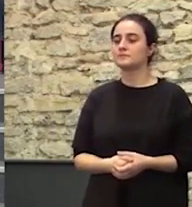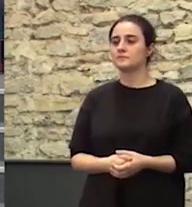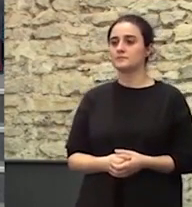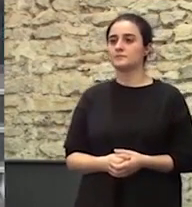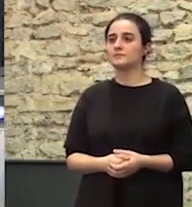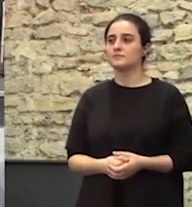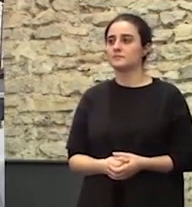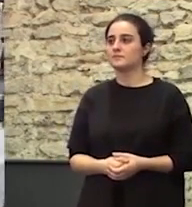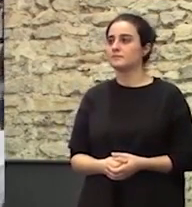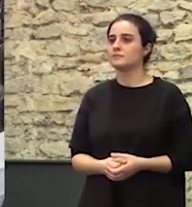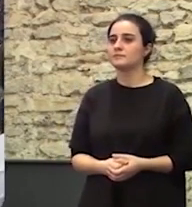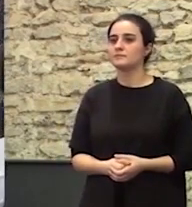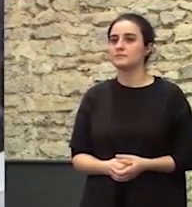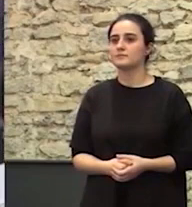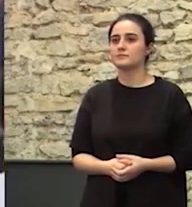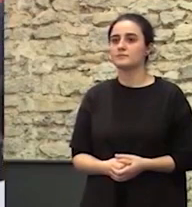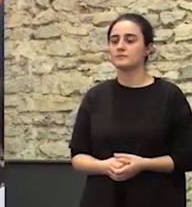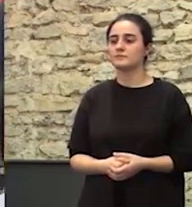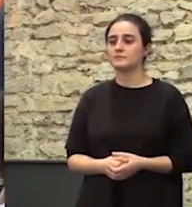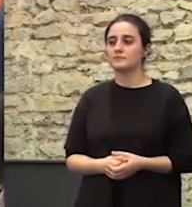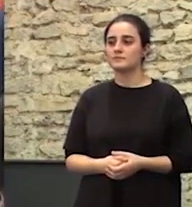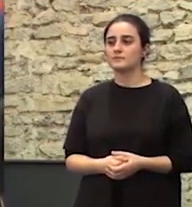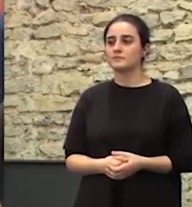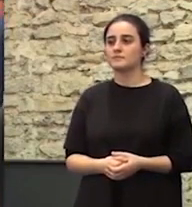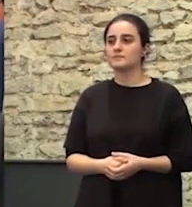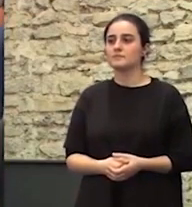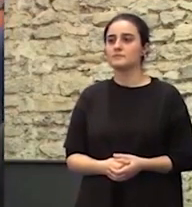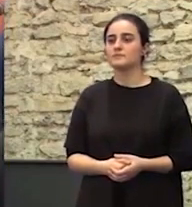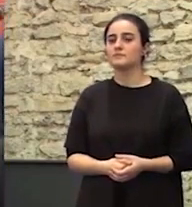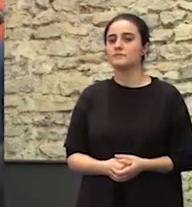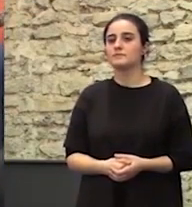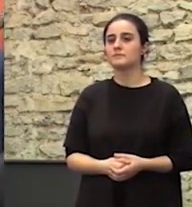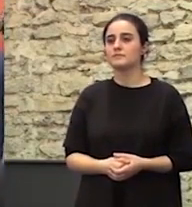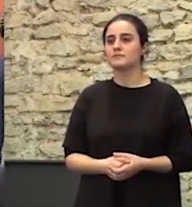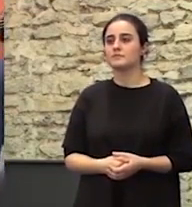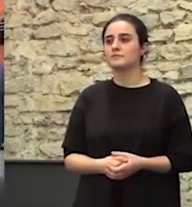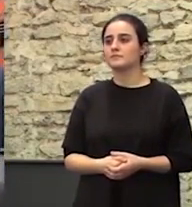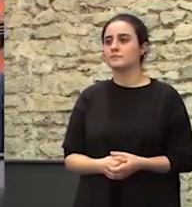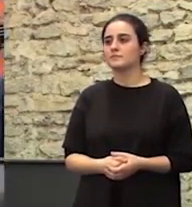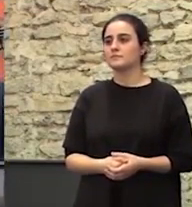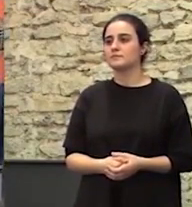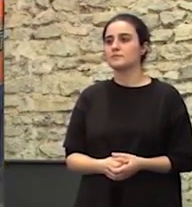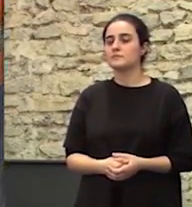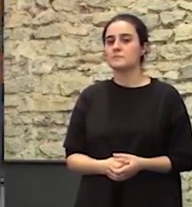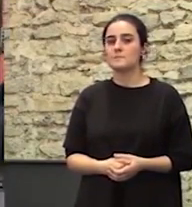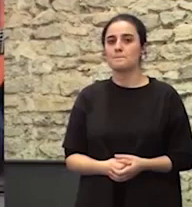Seguirlos detrás Pero los